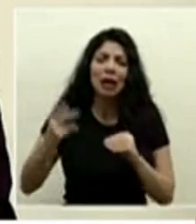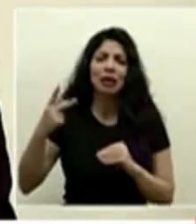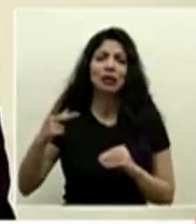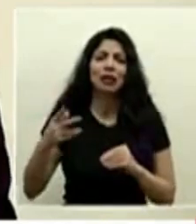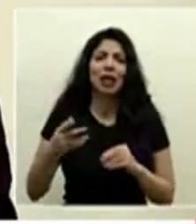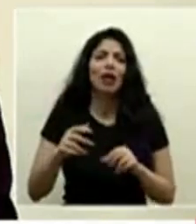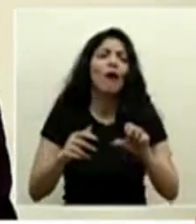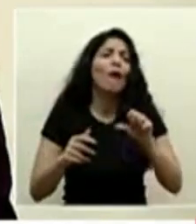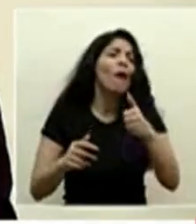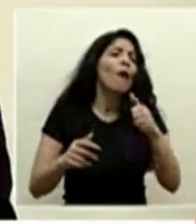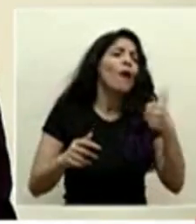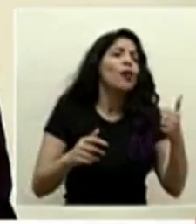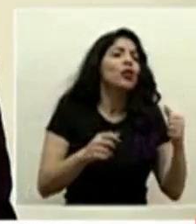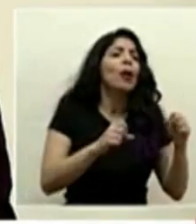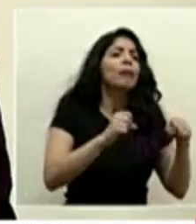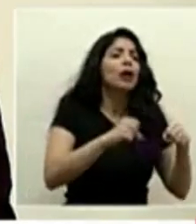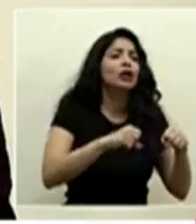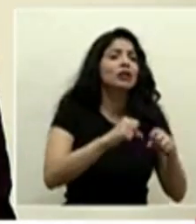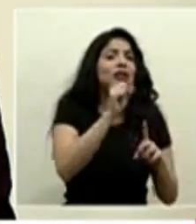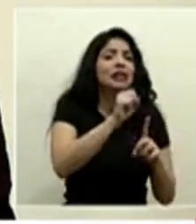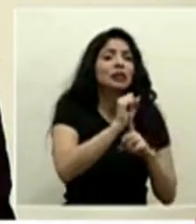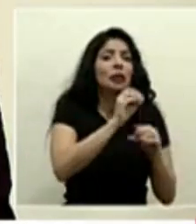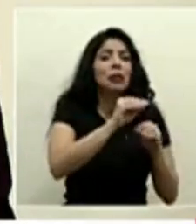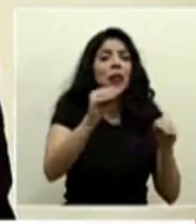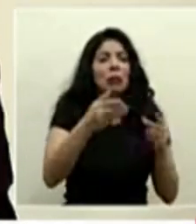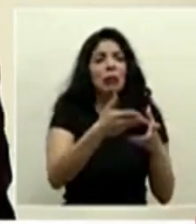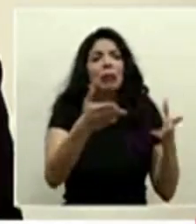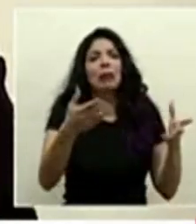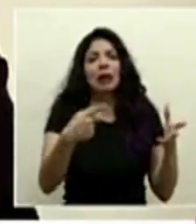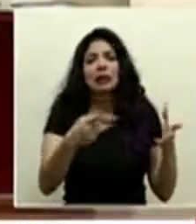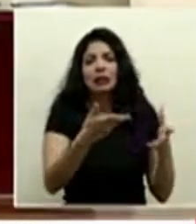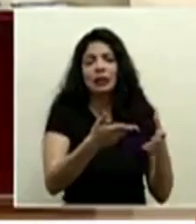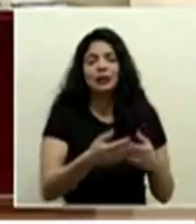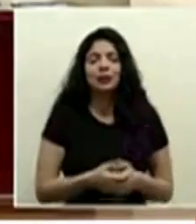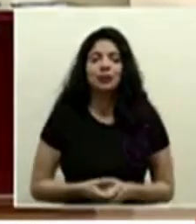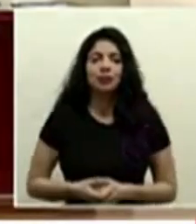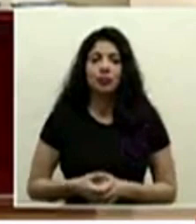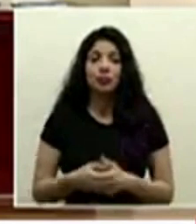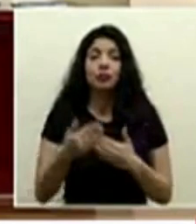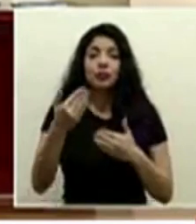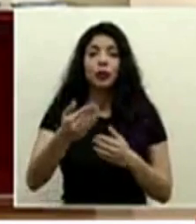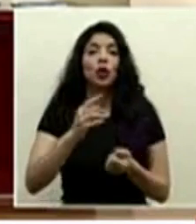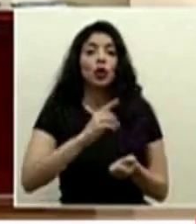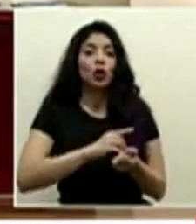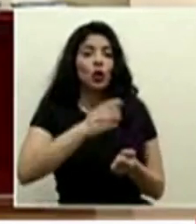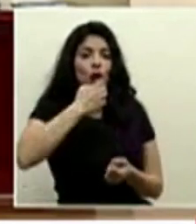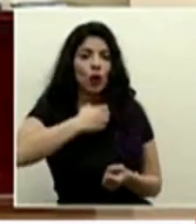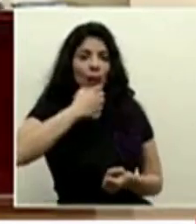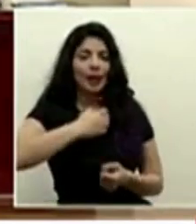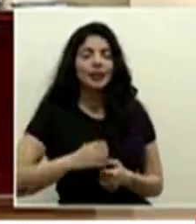todos los posibles eventos de transmisión que tenemos en nuestro país continuamos con el doctor Román Macaya